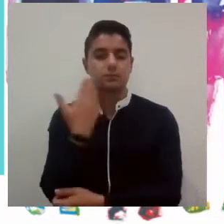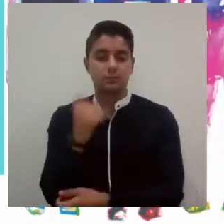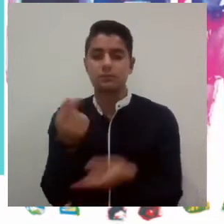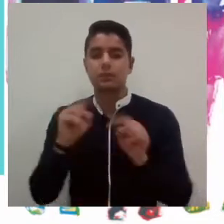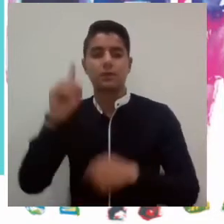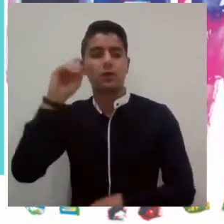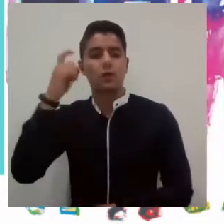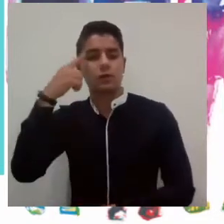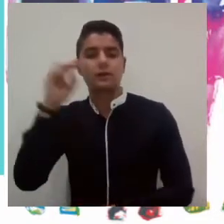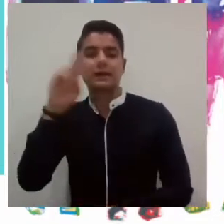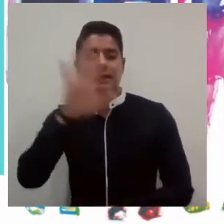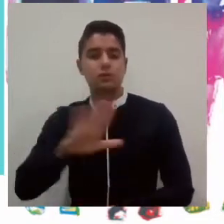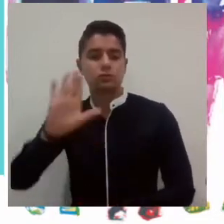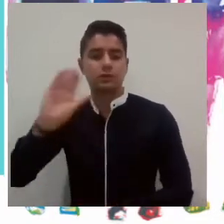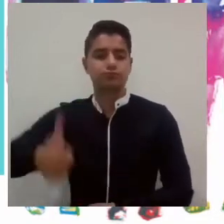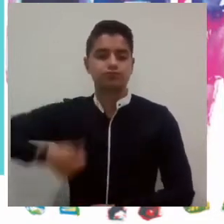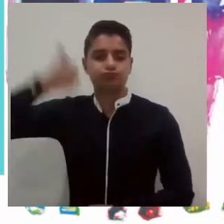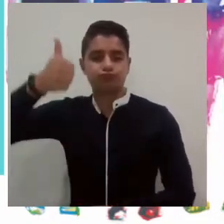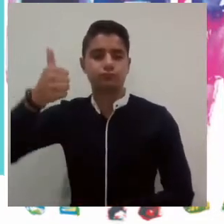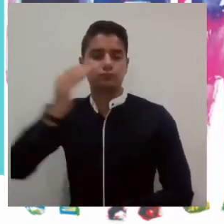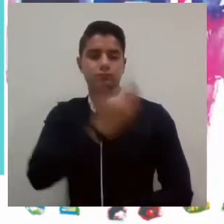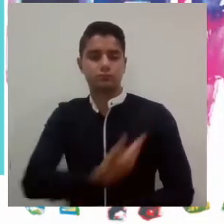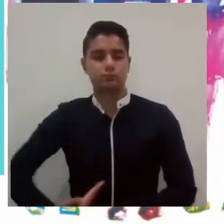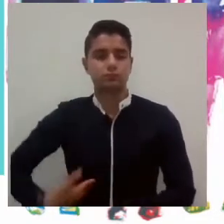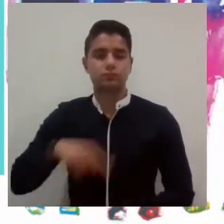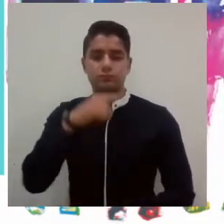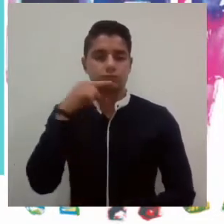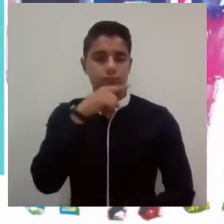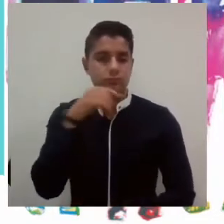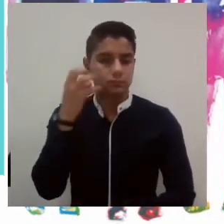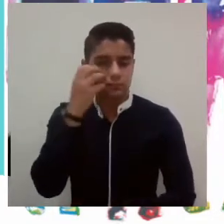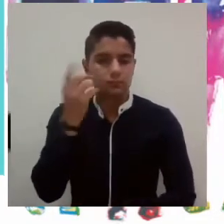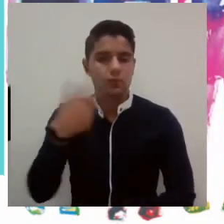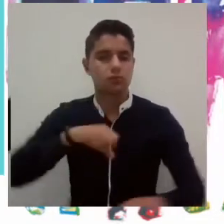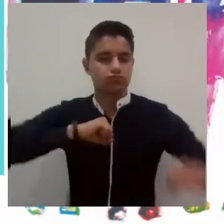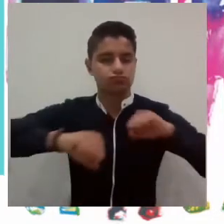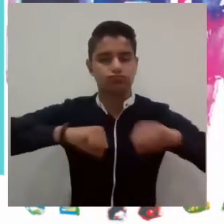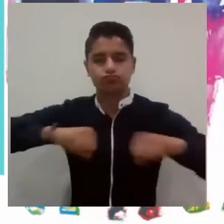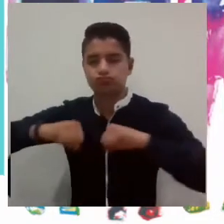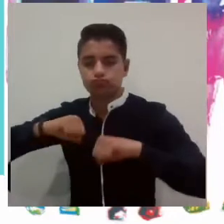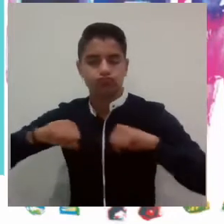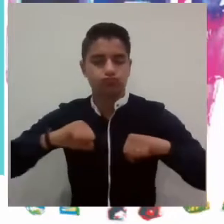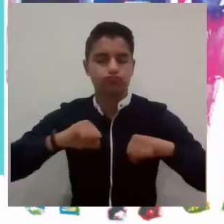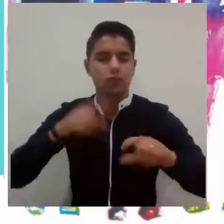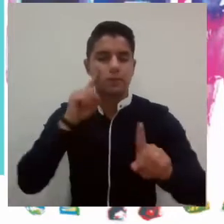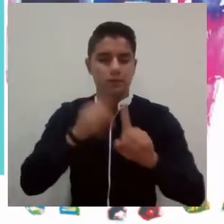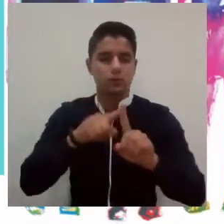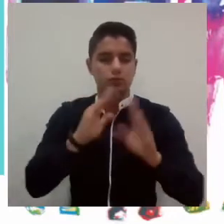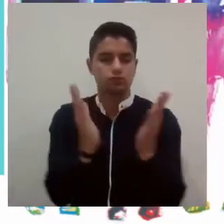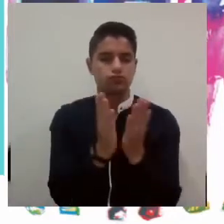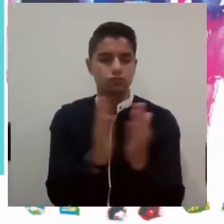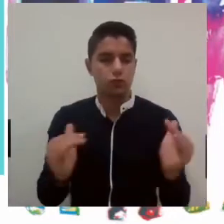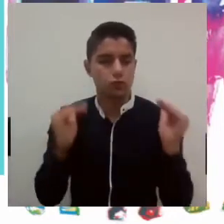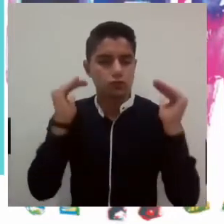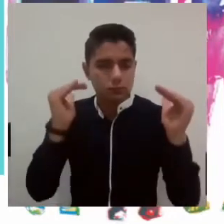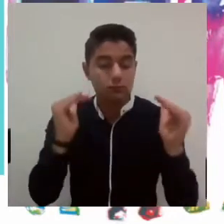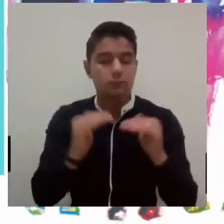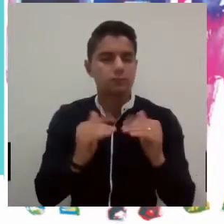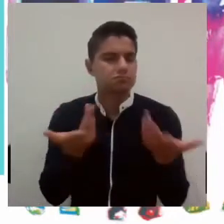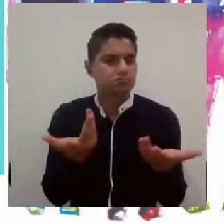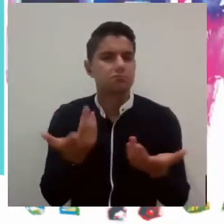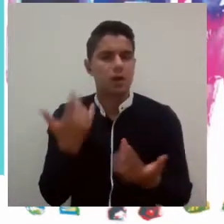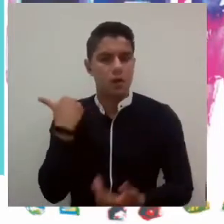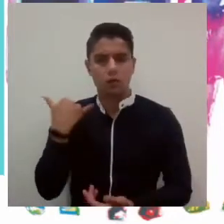y al Gobierno Nacional encabezado por nuestro presidente Iván Duque por la gestión que están realizando en favor de la educación superior,